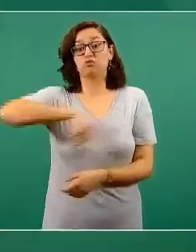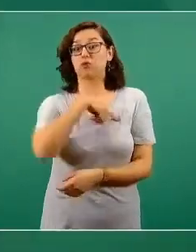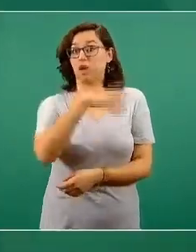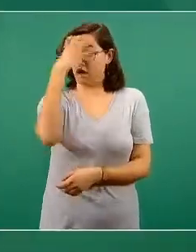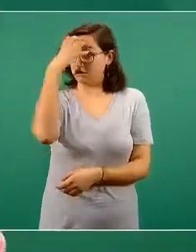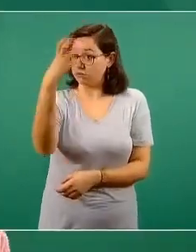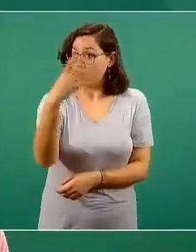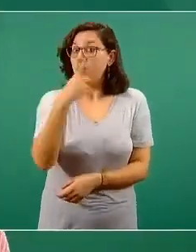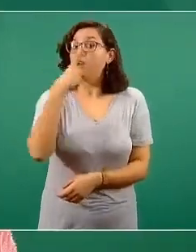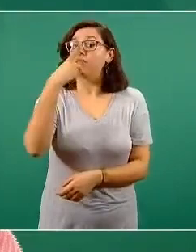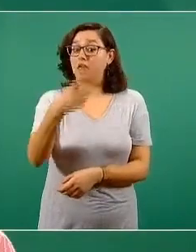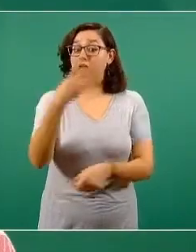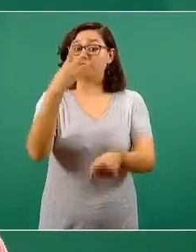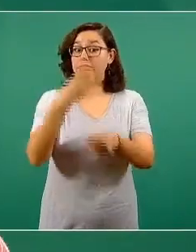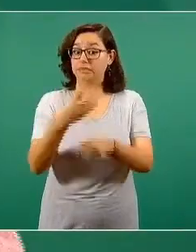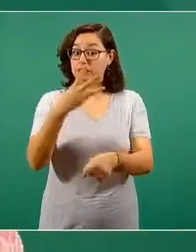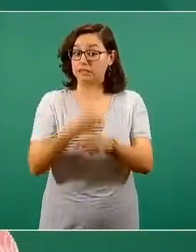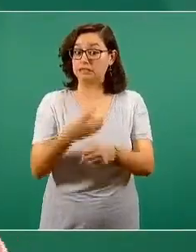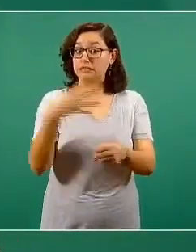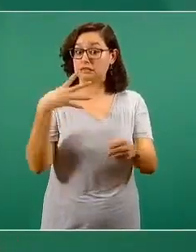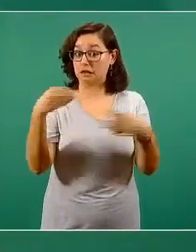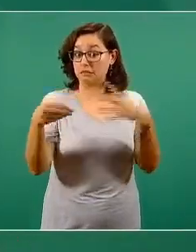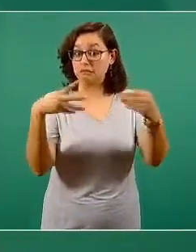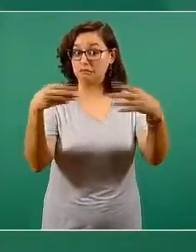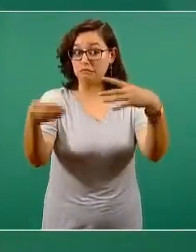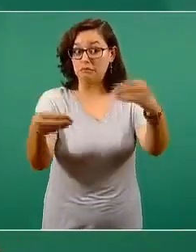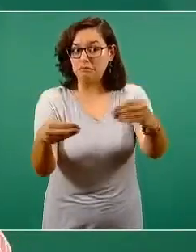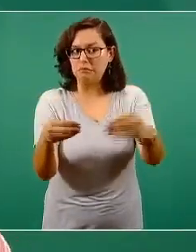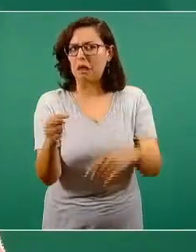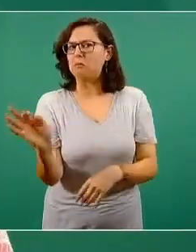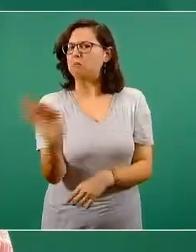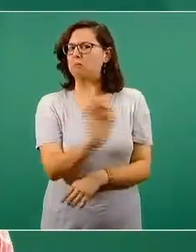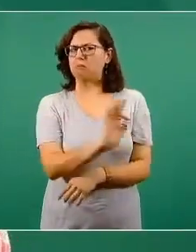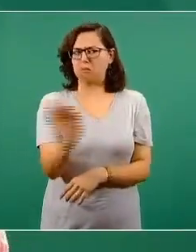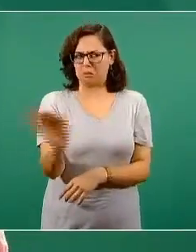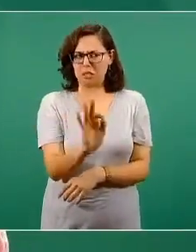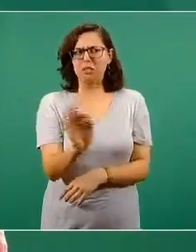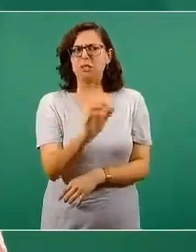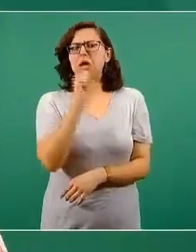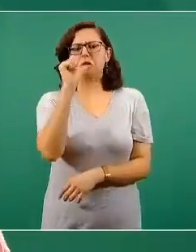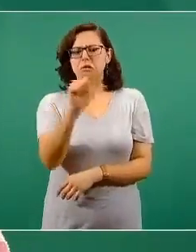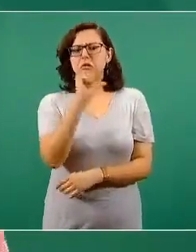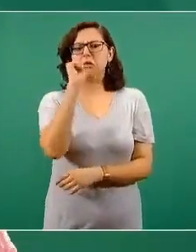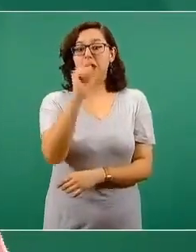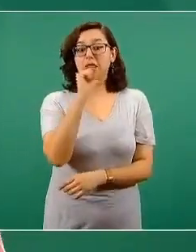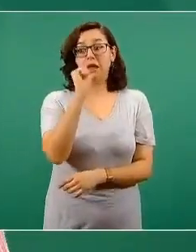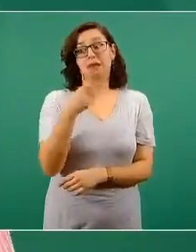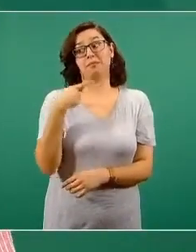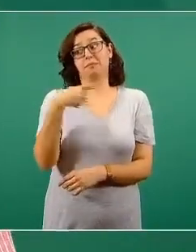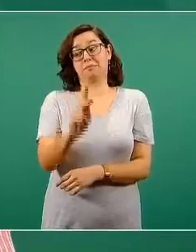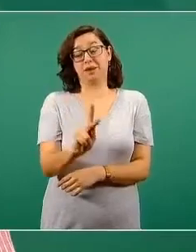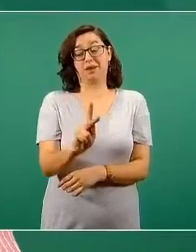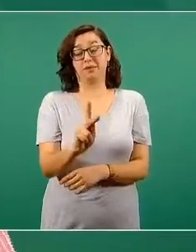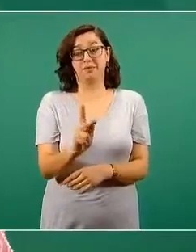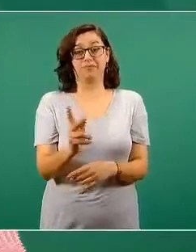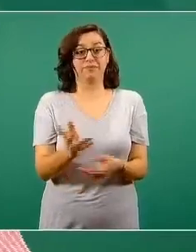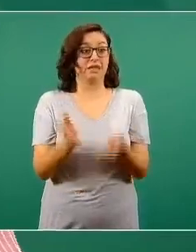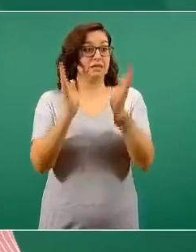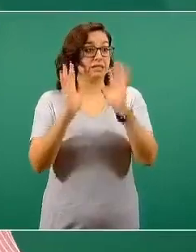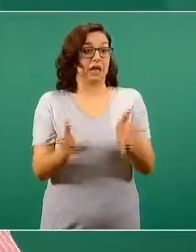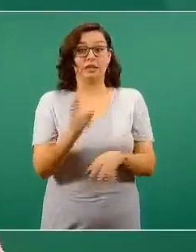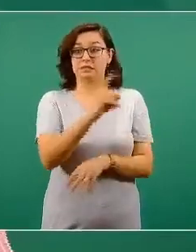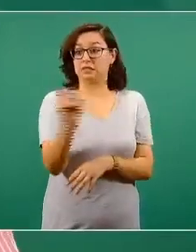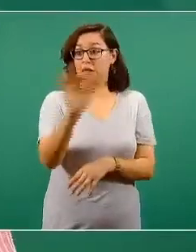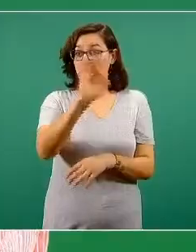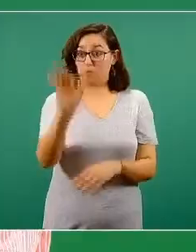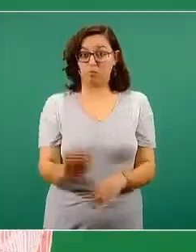la tercera ola ya parece menos probable, considerablemente menos probable, pero no debemos considerar que se ha